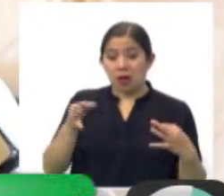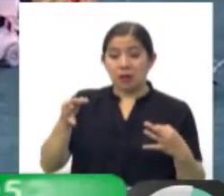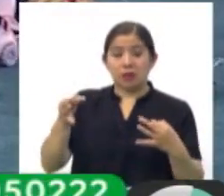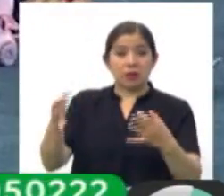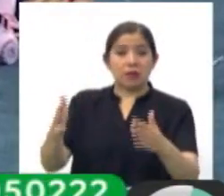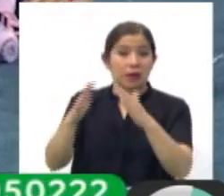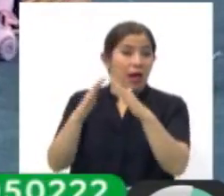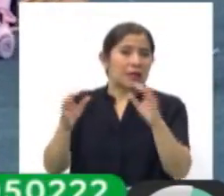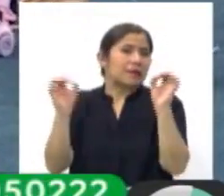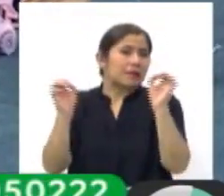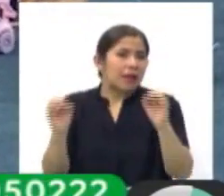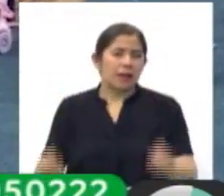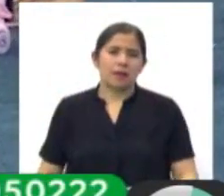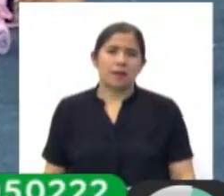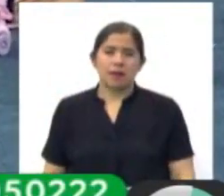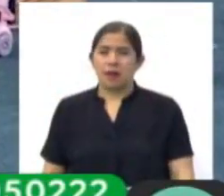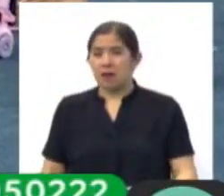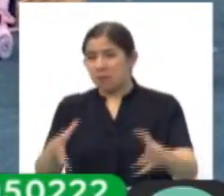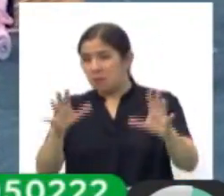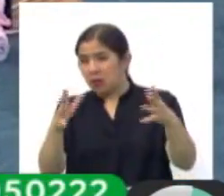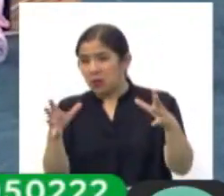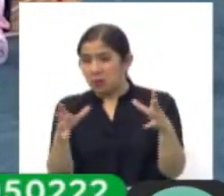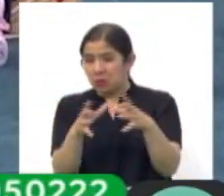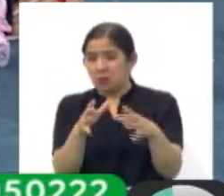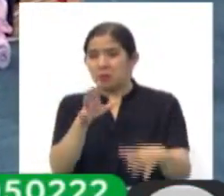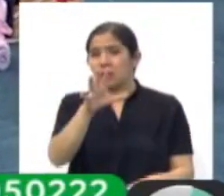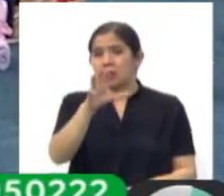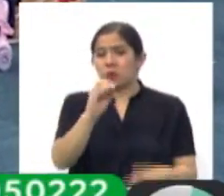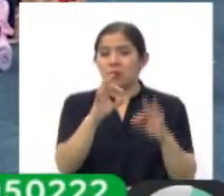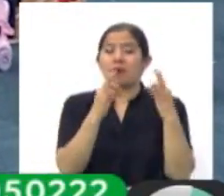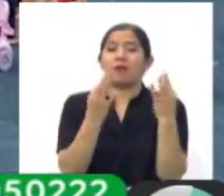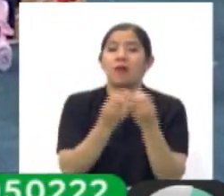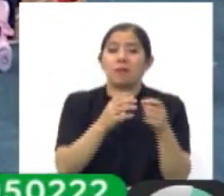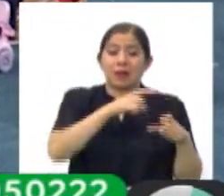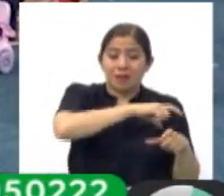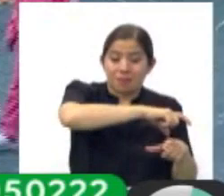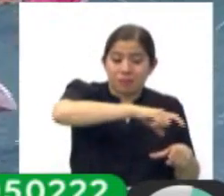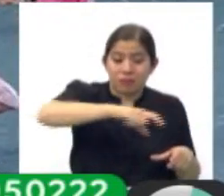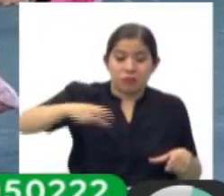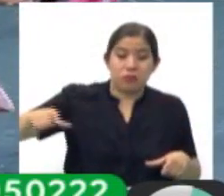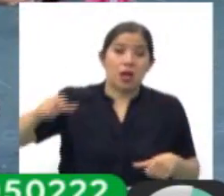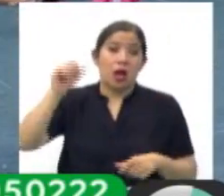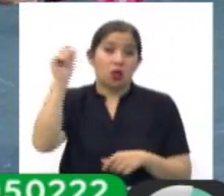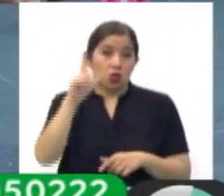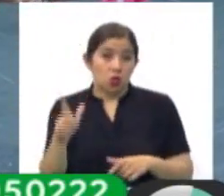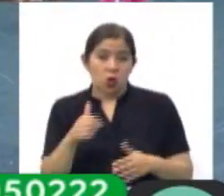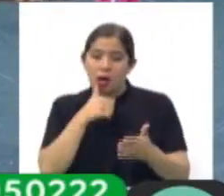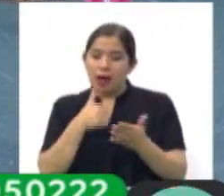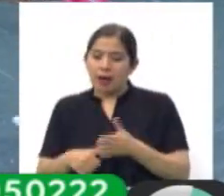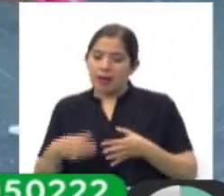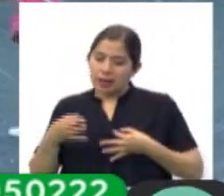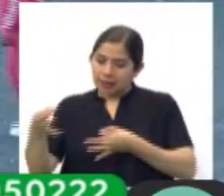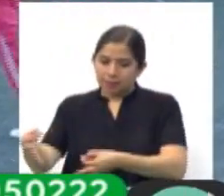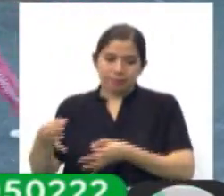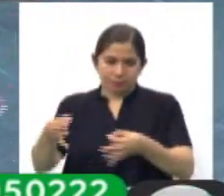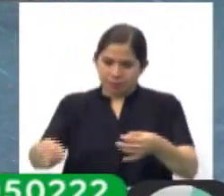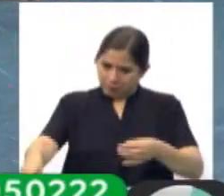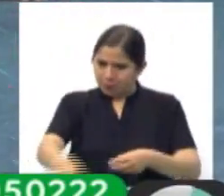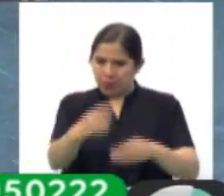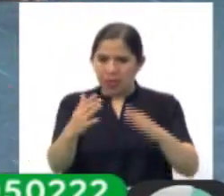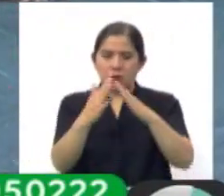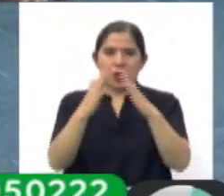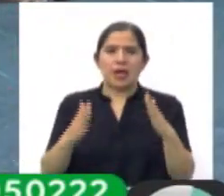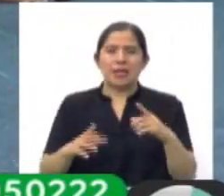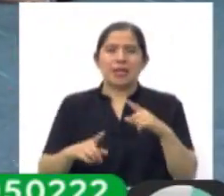predios. Alrededor de 50 familias damnificadas de la Franja Azul fueron notificadas para que regresen a sus viviendas. Sin embargo,